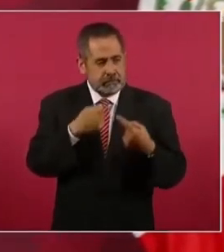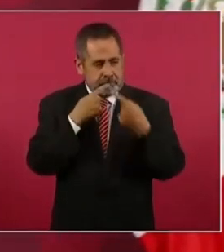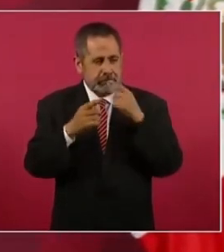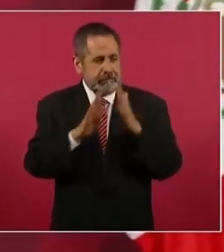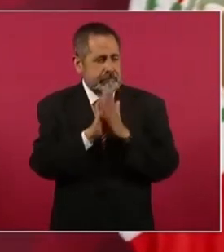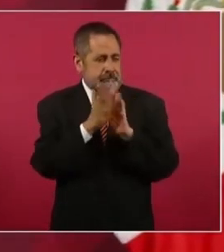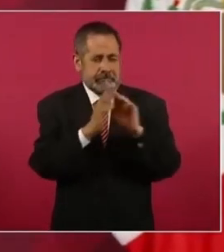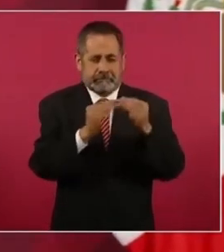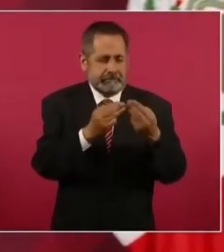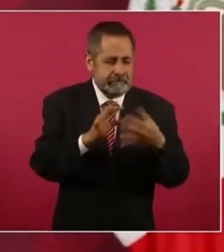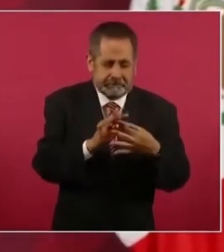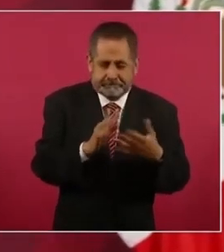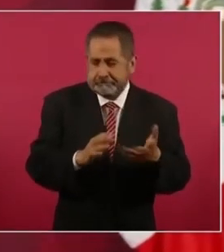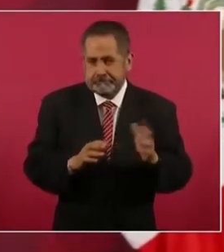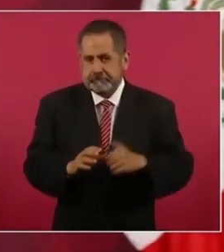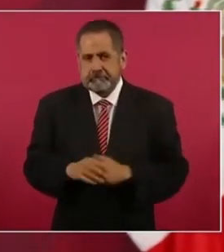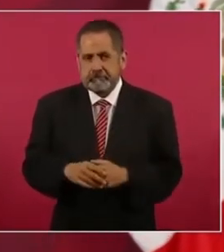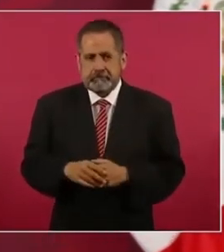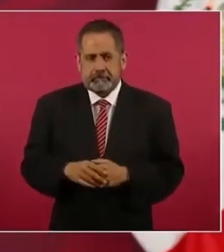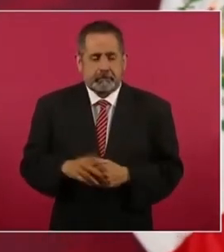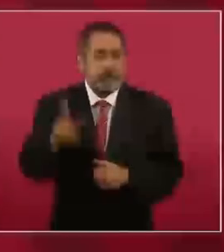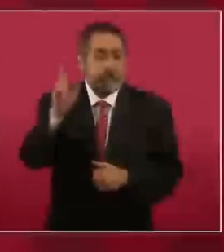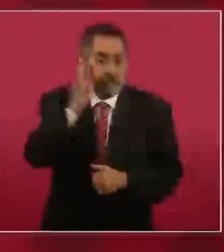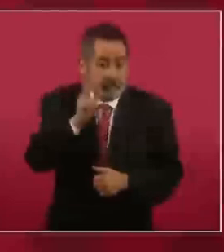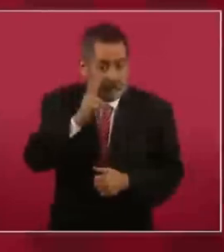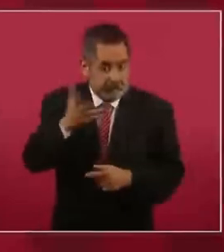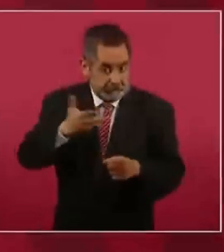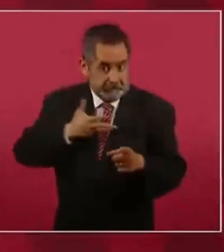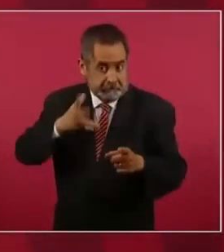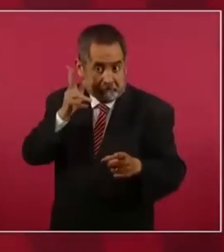narcotráfico si tienen pruebas